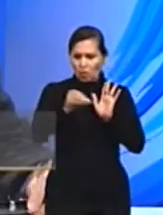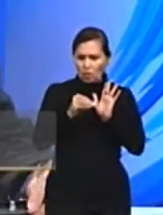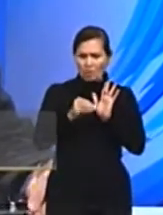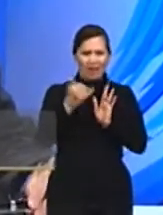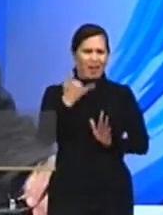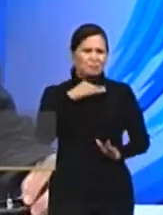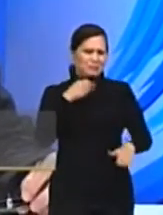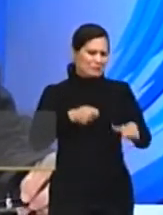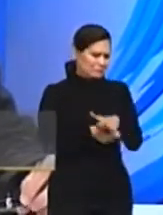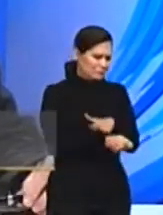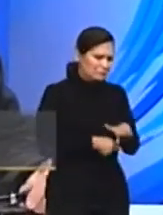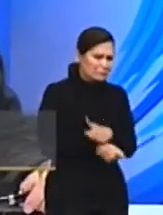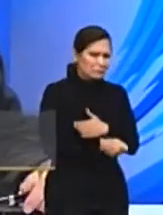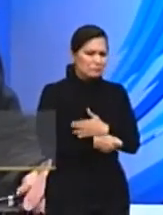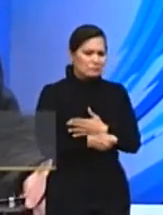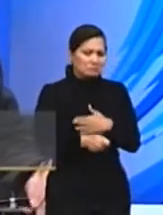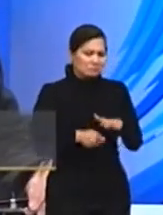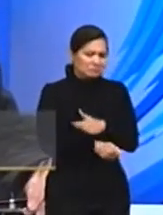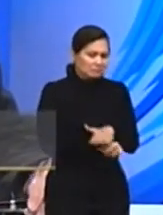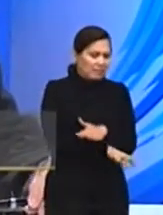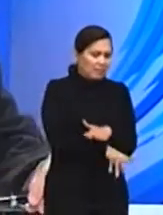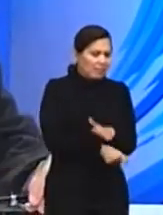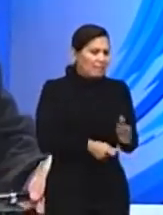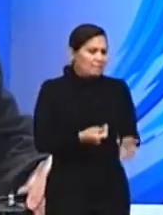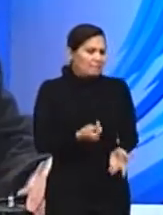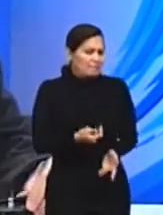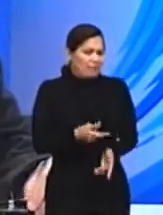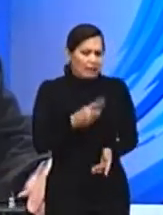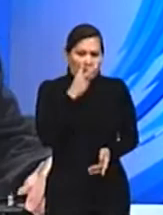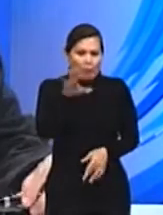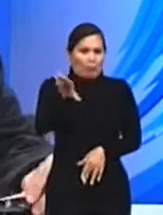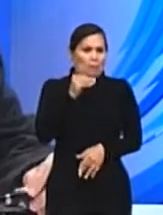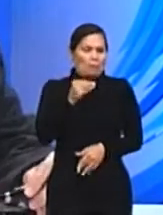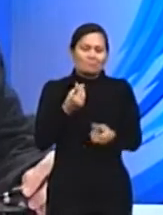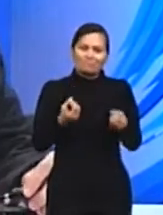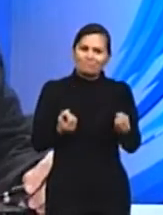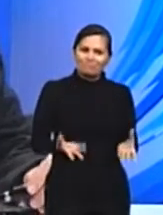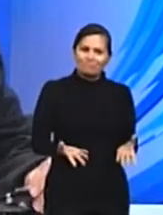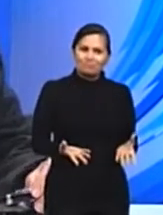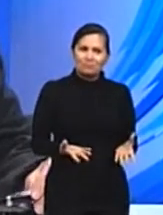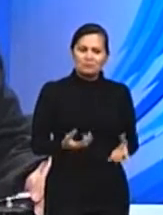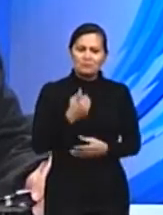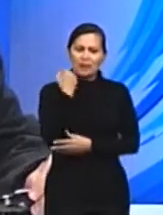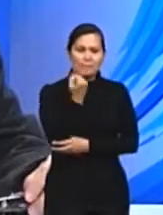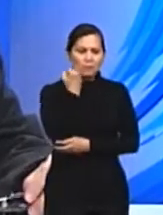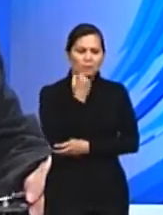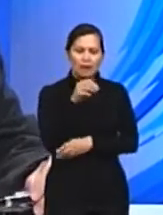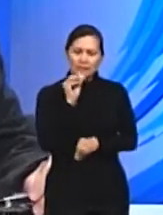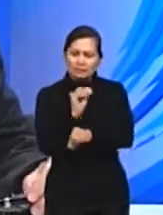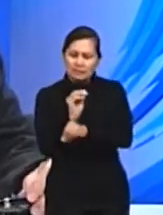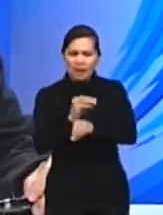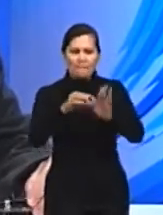Y el hecho de hacer dinero fácil es una tentación muy grande, ¿verdad? Entonces, realmente que se hable de esos valores